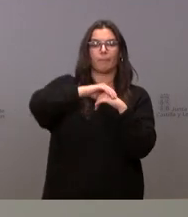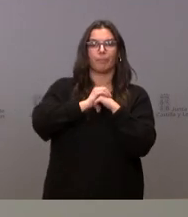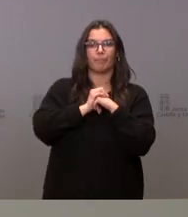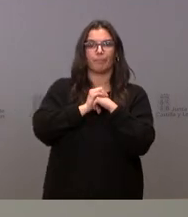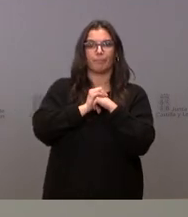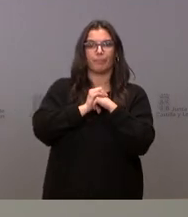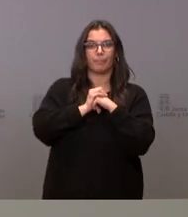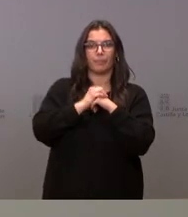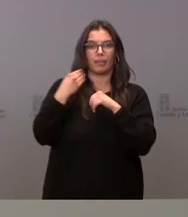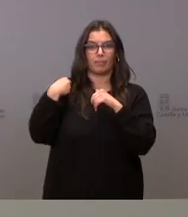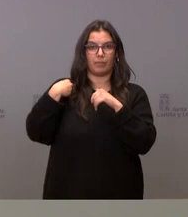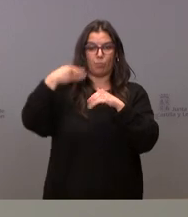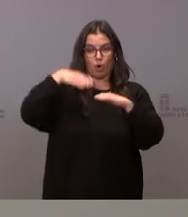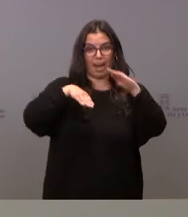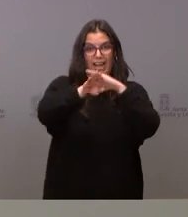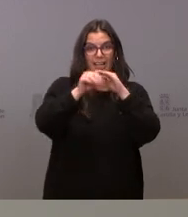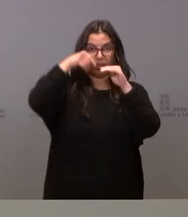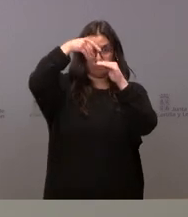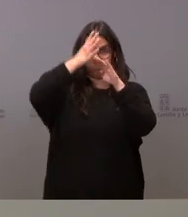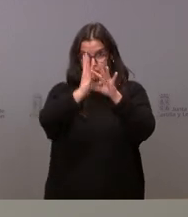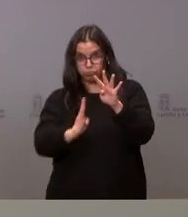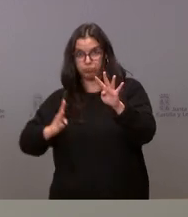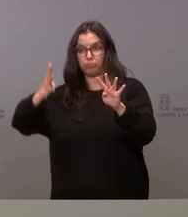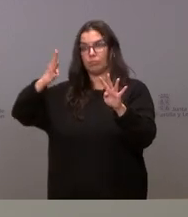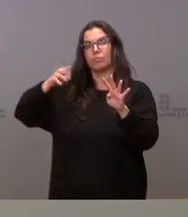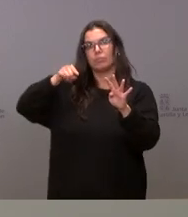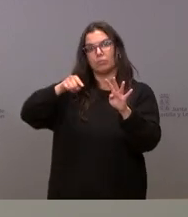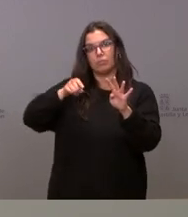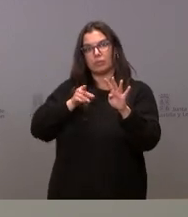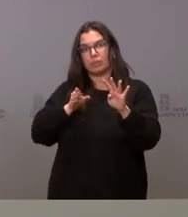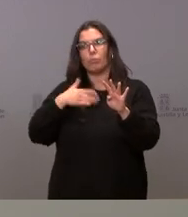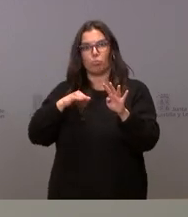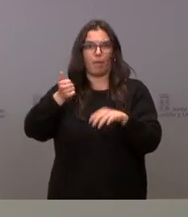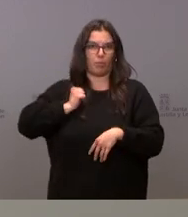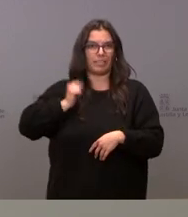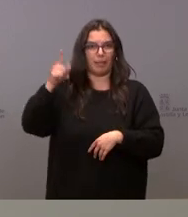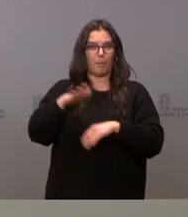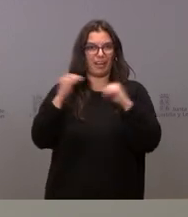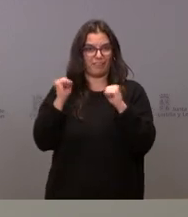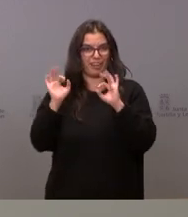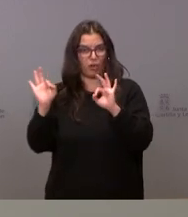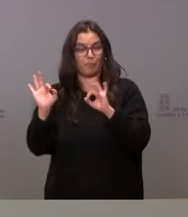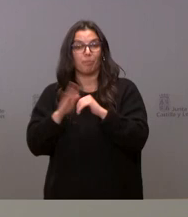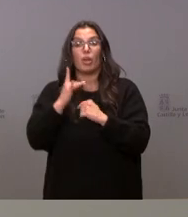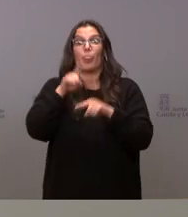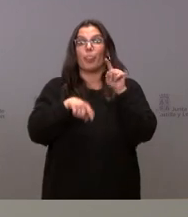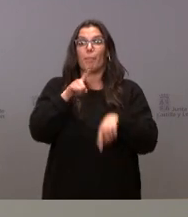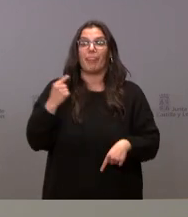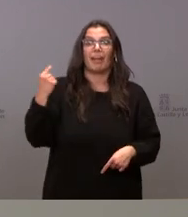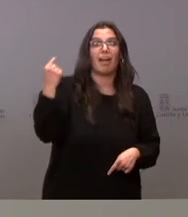del garaje eso se puede seguir utilizando pero en cada sitio